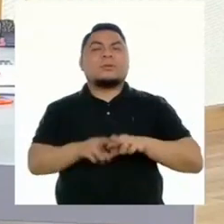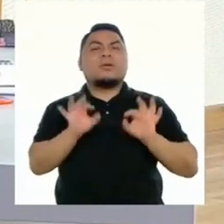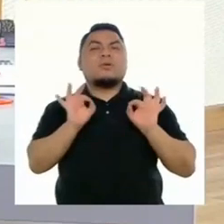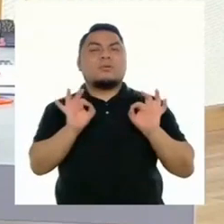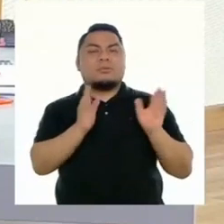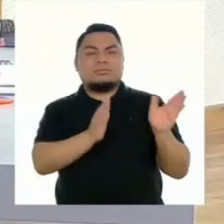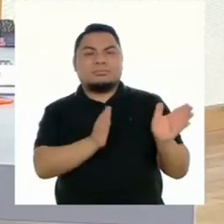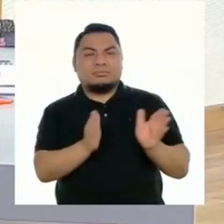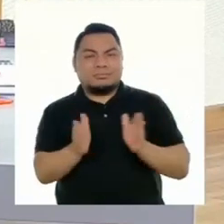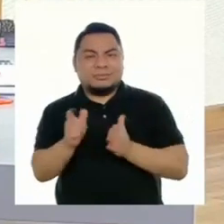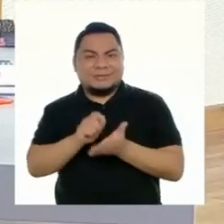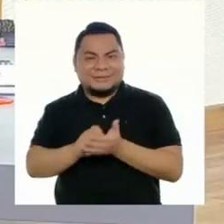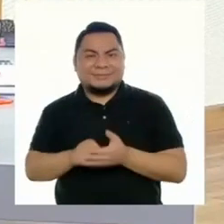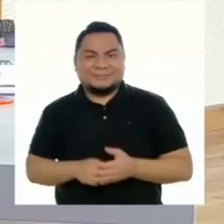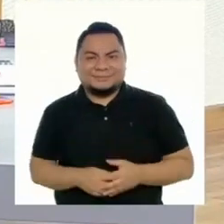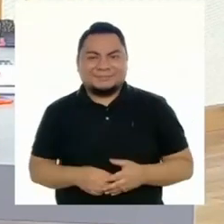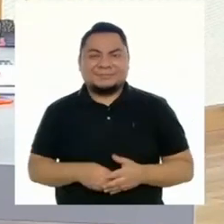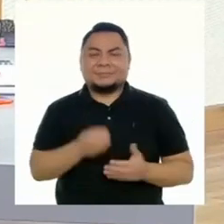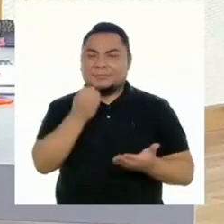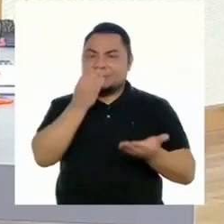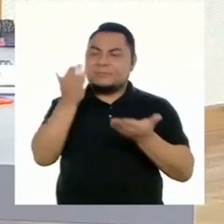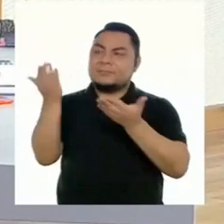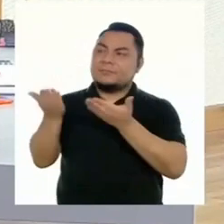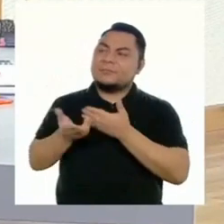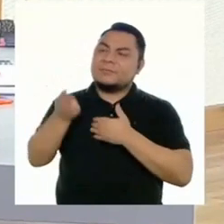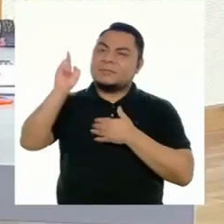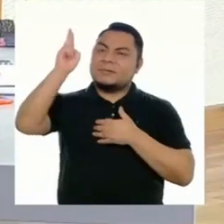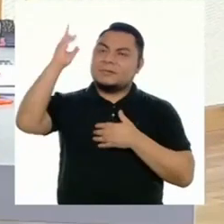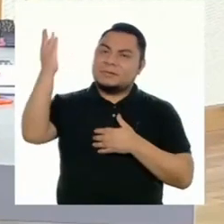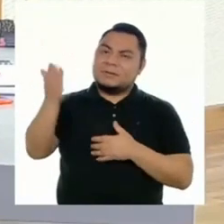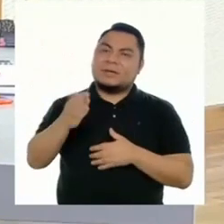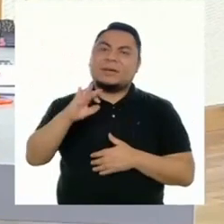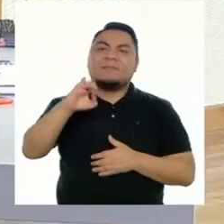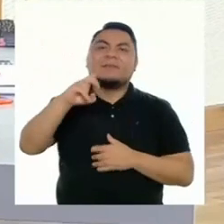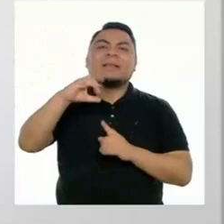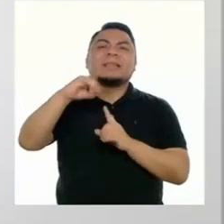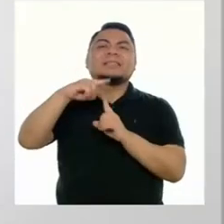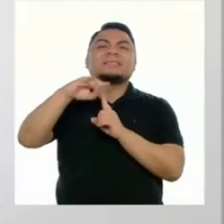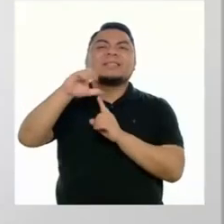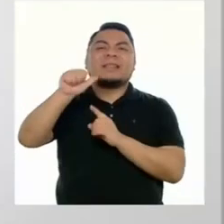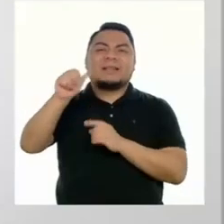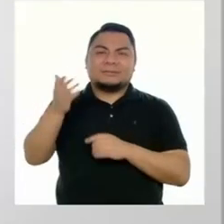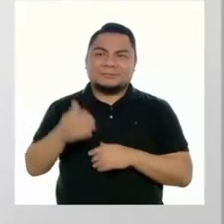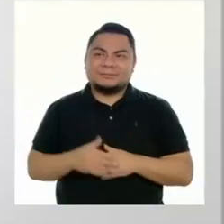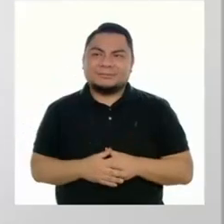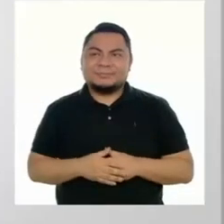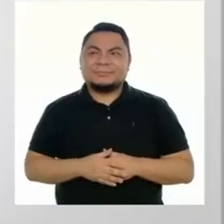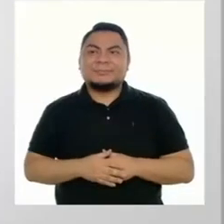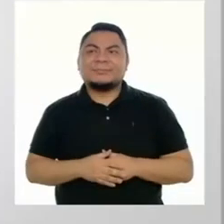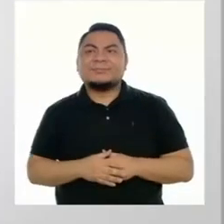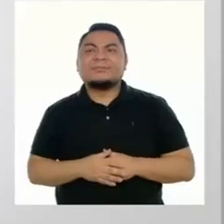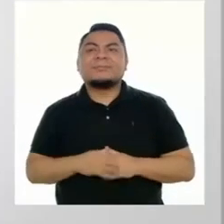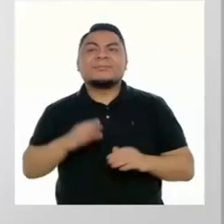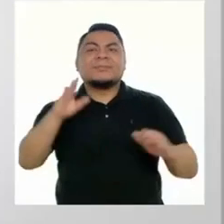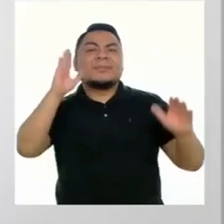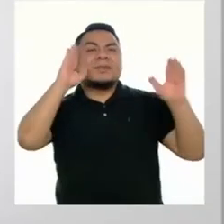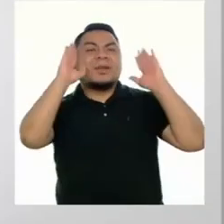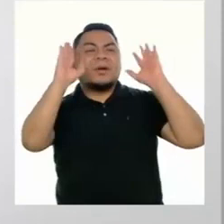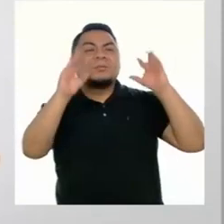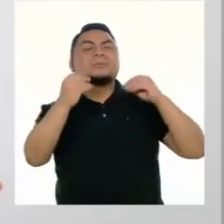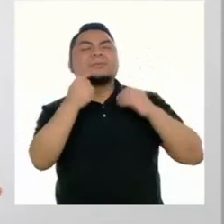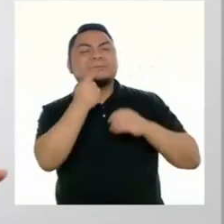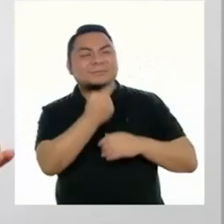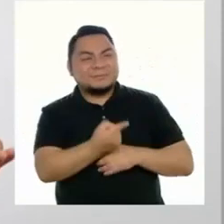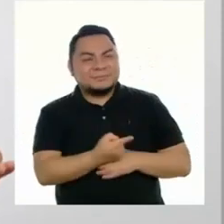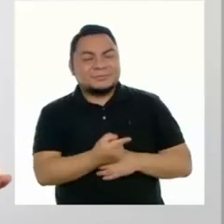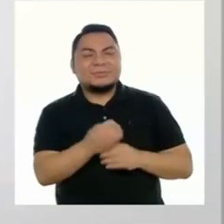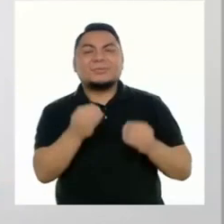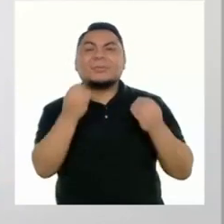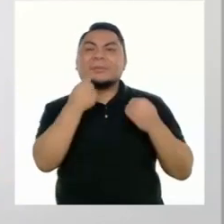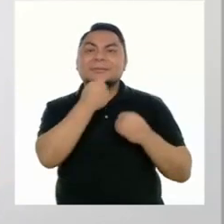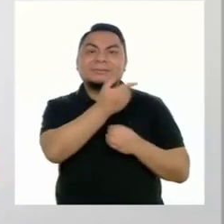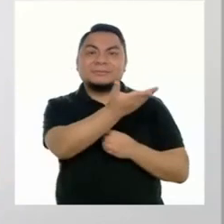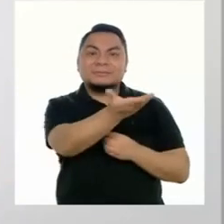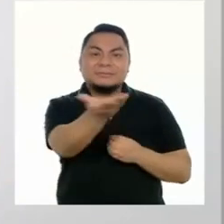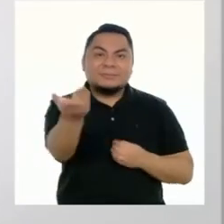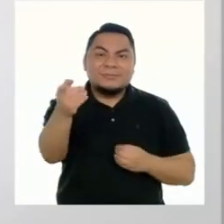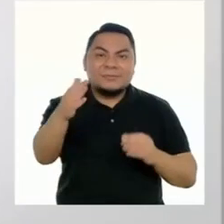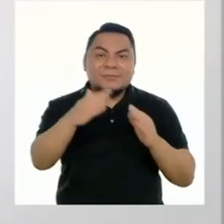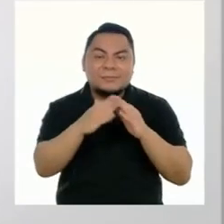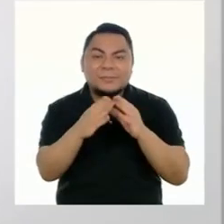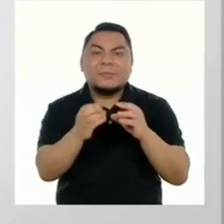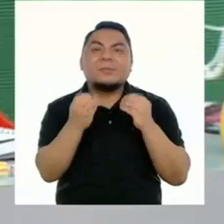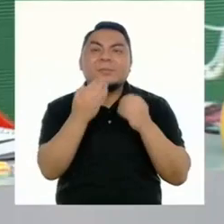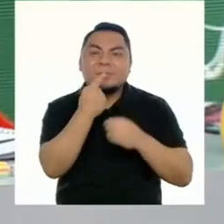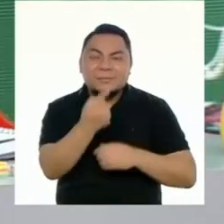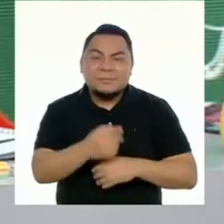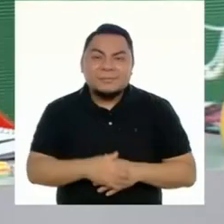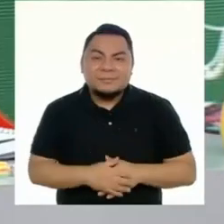ordenado. Démosle la bienvenida a la profesora. ¡Felicitas! Miluska, ¿qué tal? ¿Cómo están chicas y chicos en